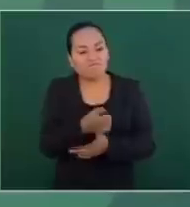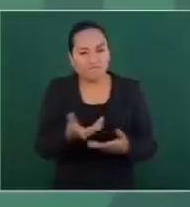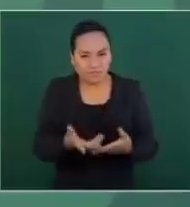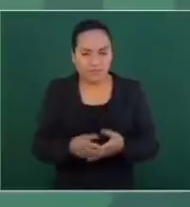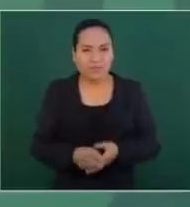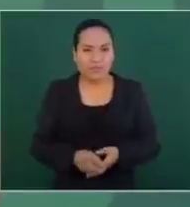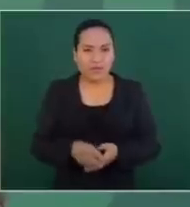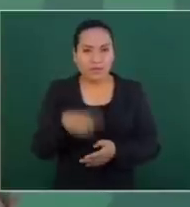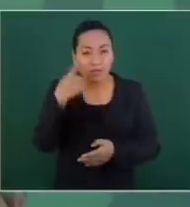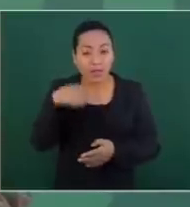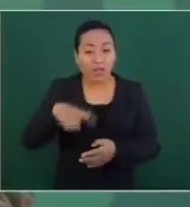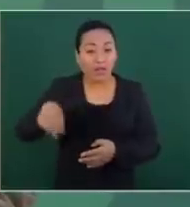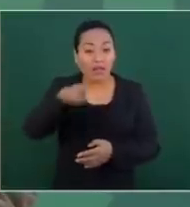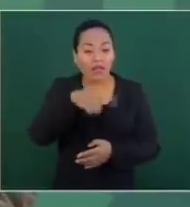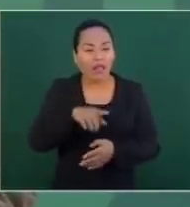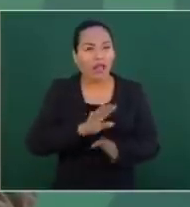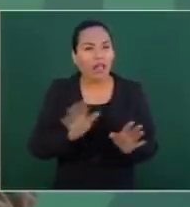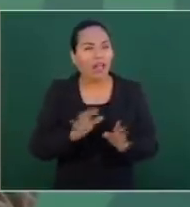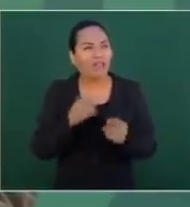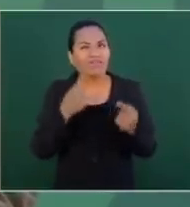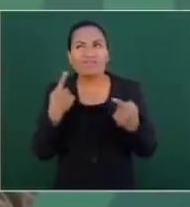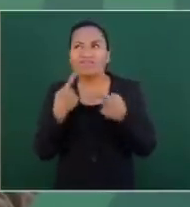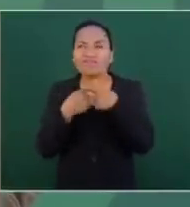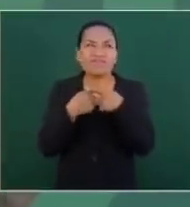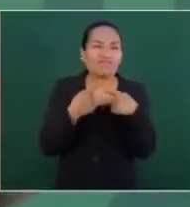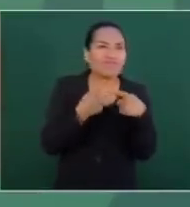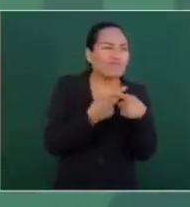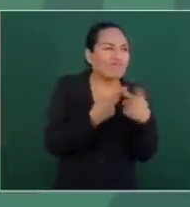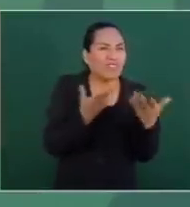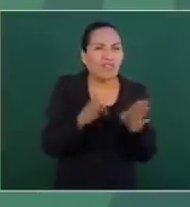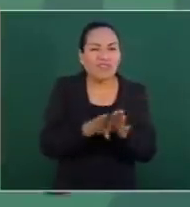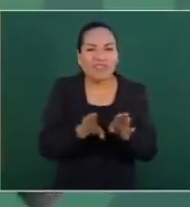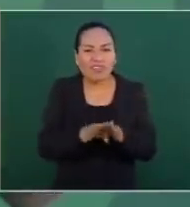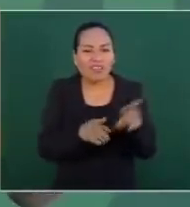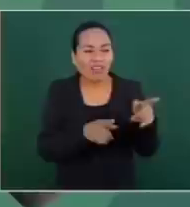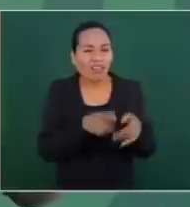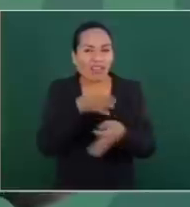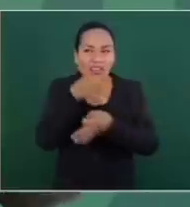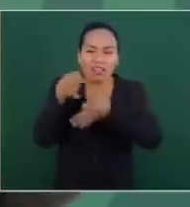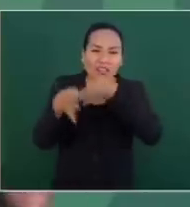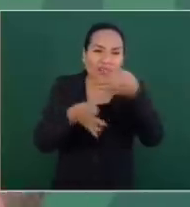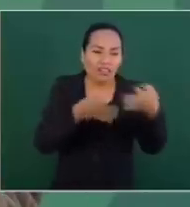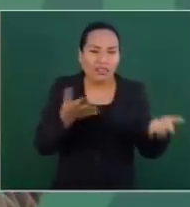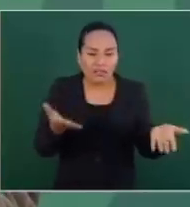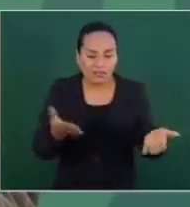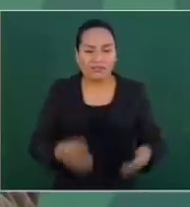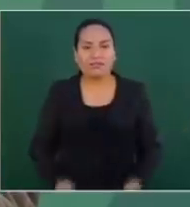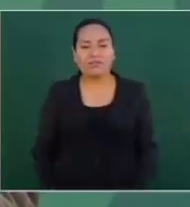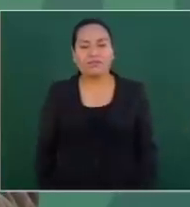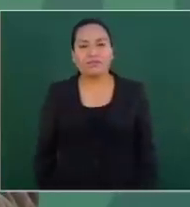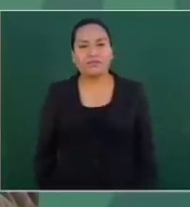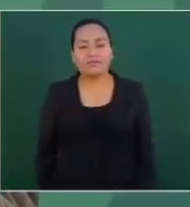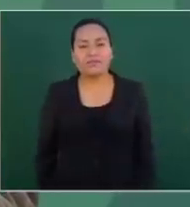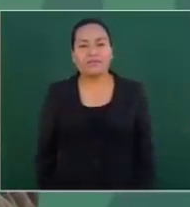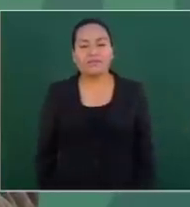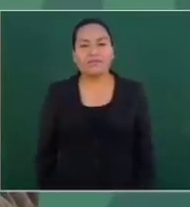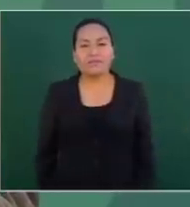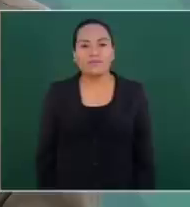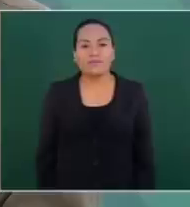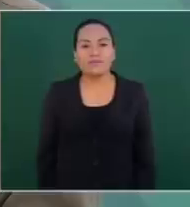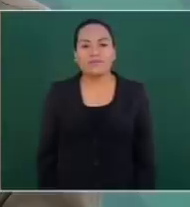ahí, en la